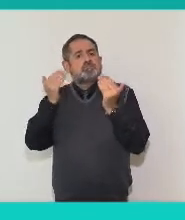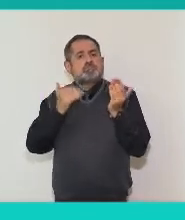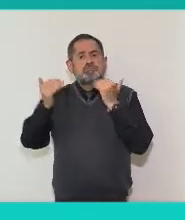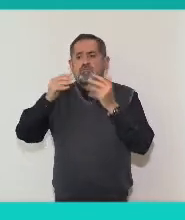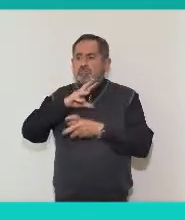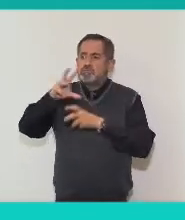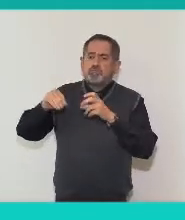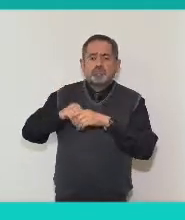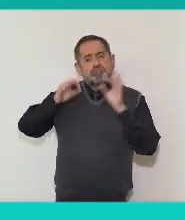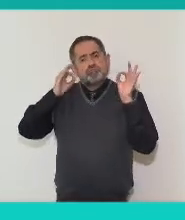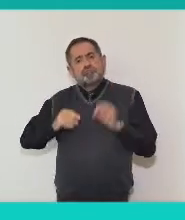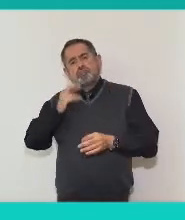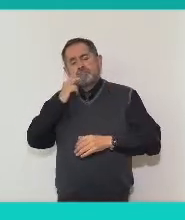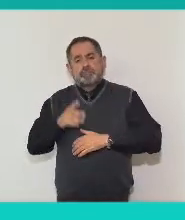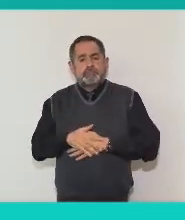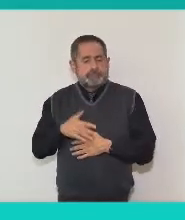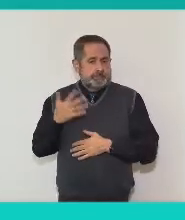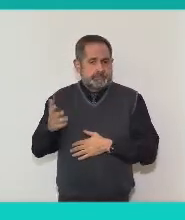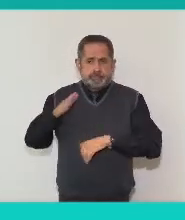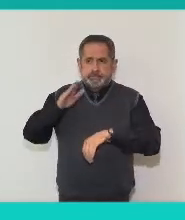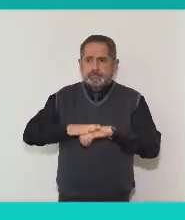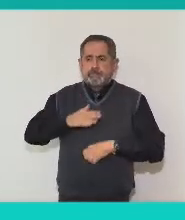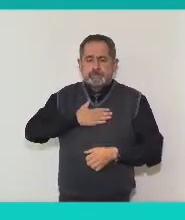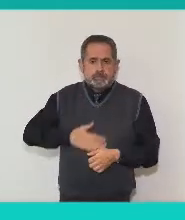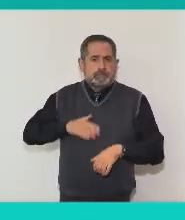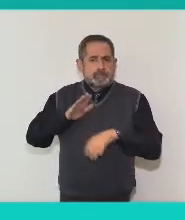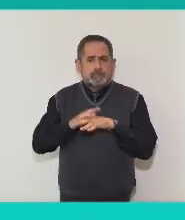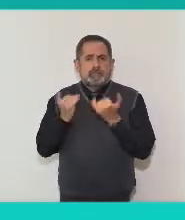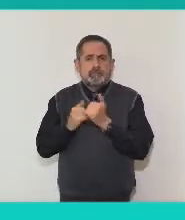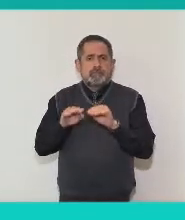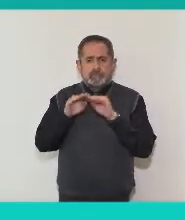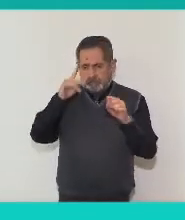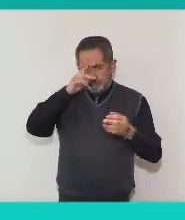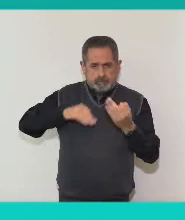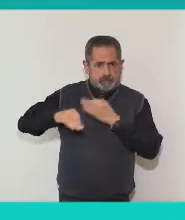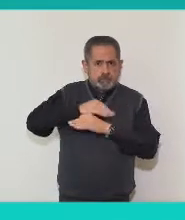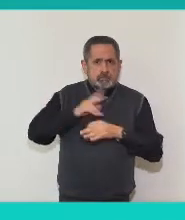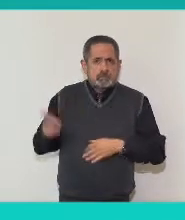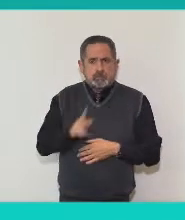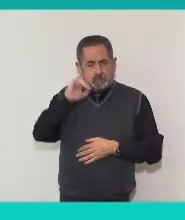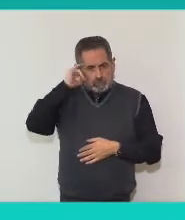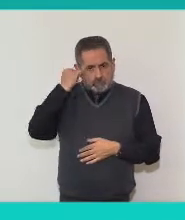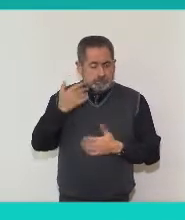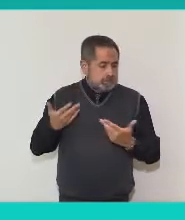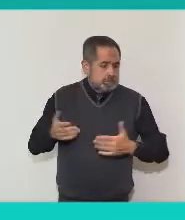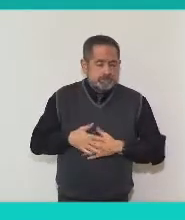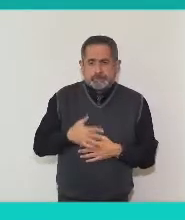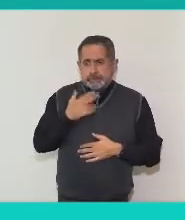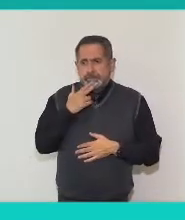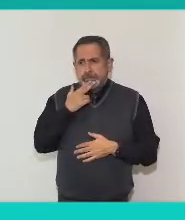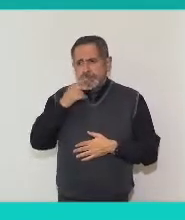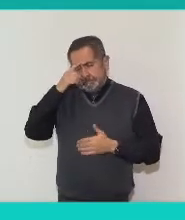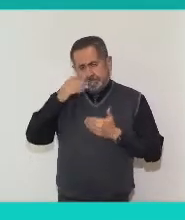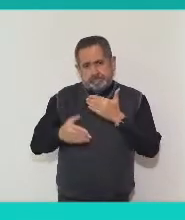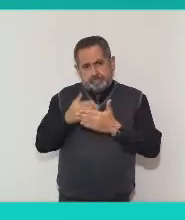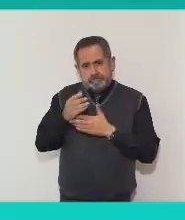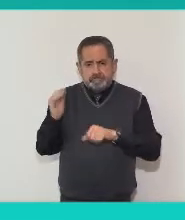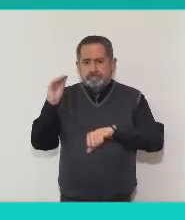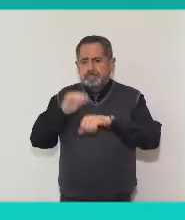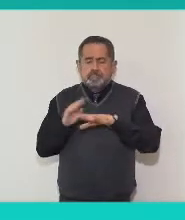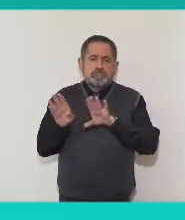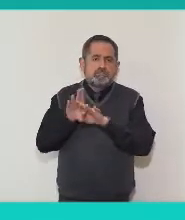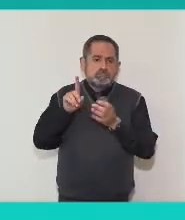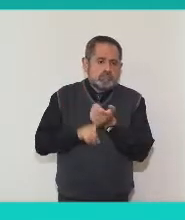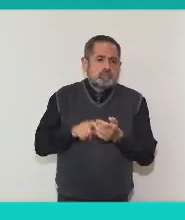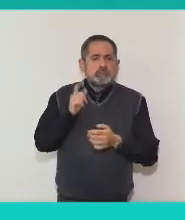construcción